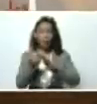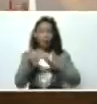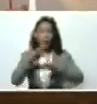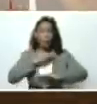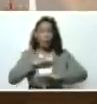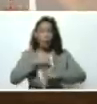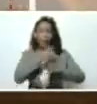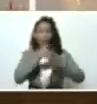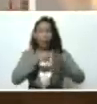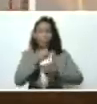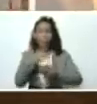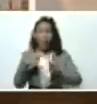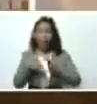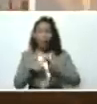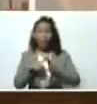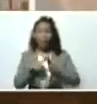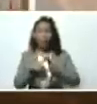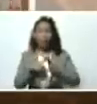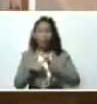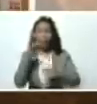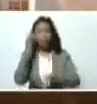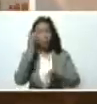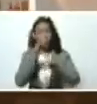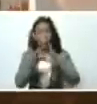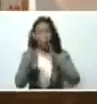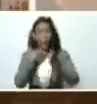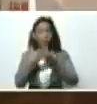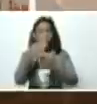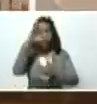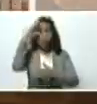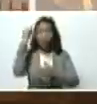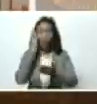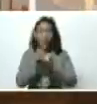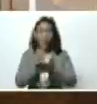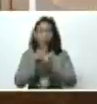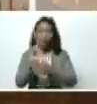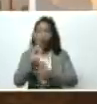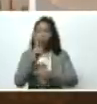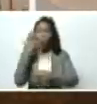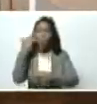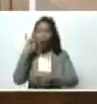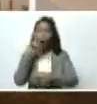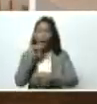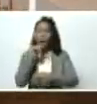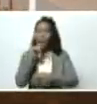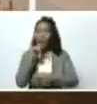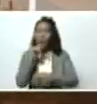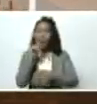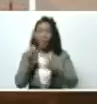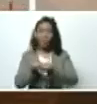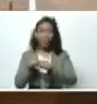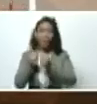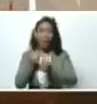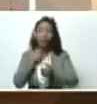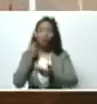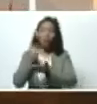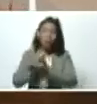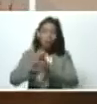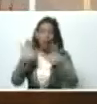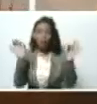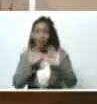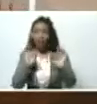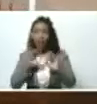blanca y afortunadamente, dándole gracias a Dios siempre, no tenemos daños humanos que lamentar, está nuestra familia